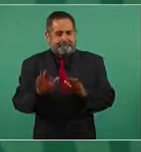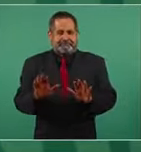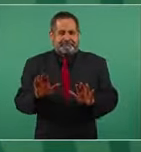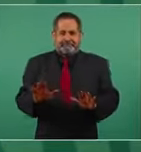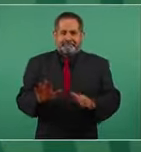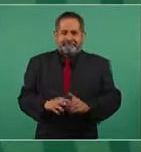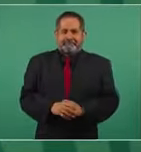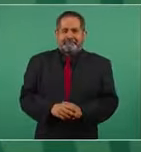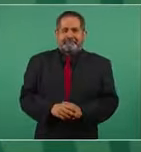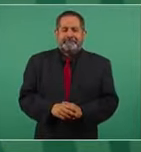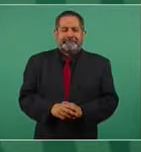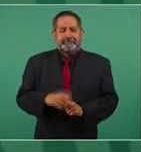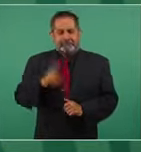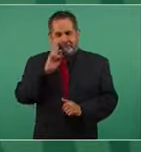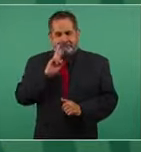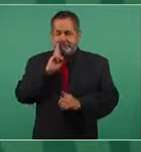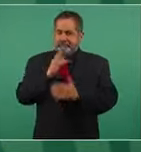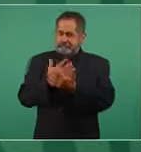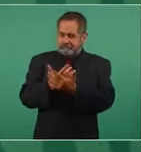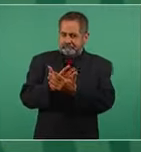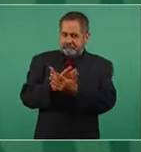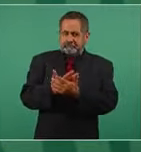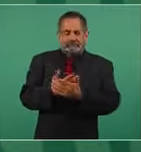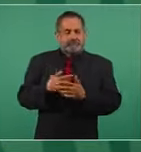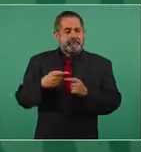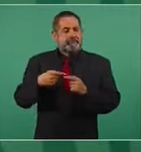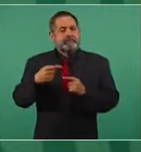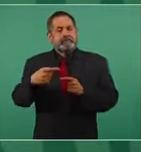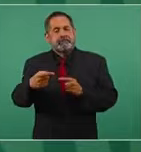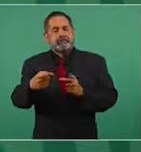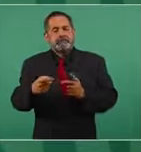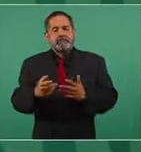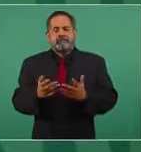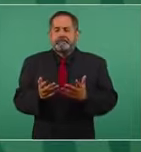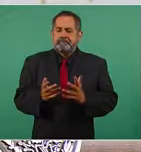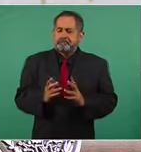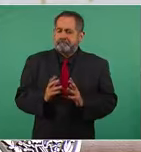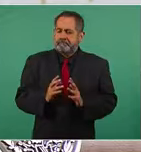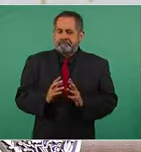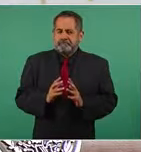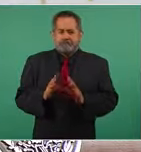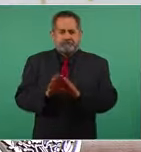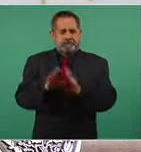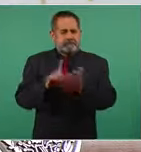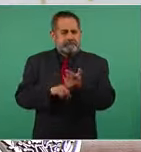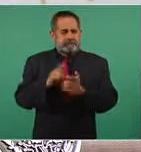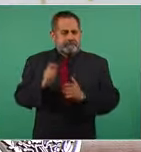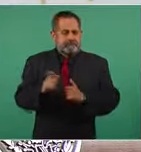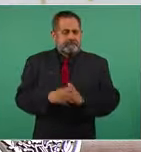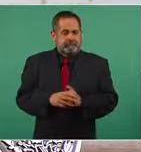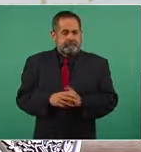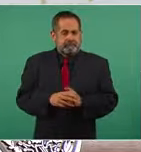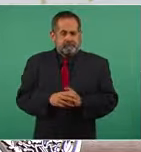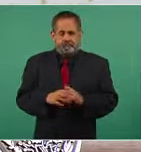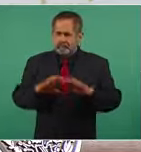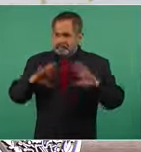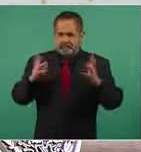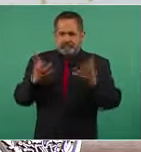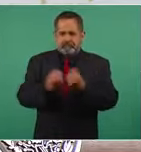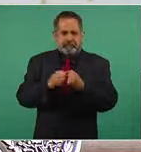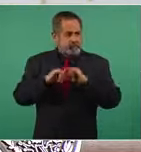vamos a esperar a que tengamos la reunión.